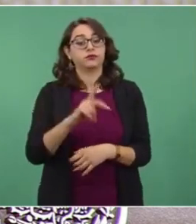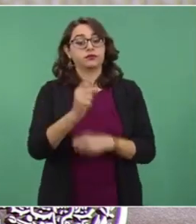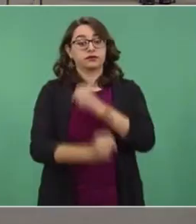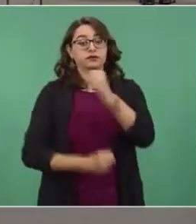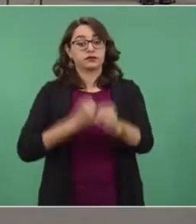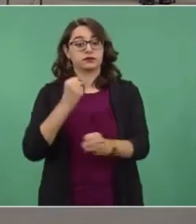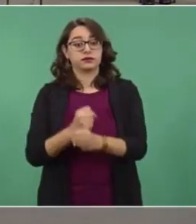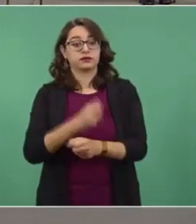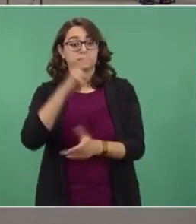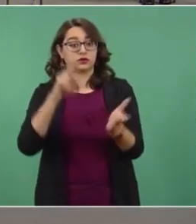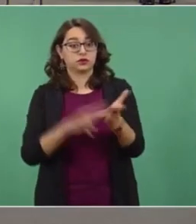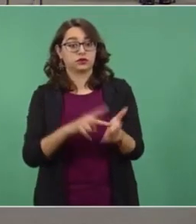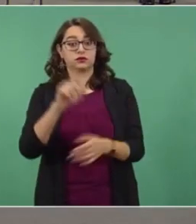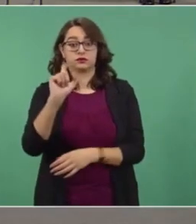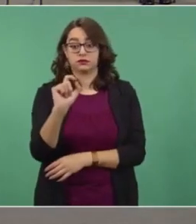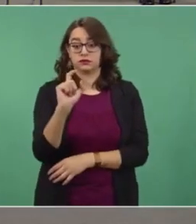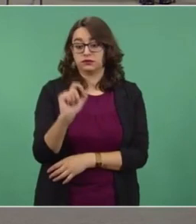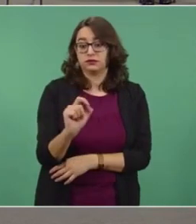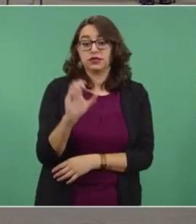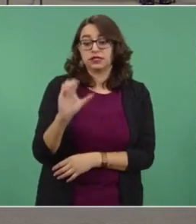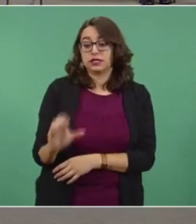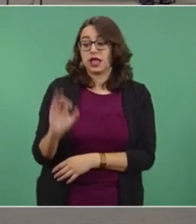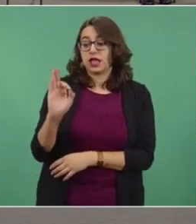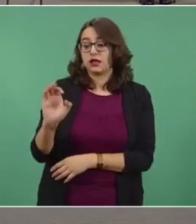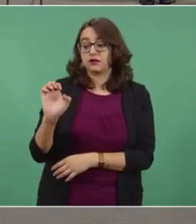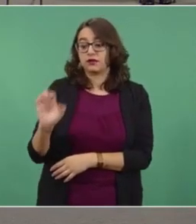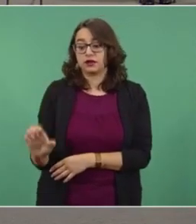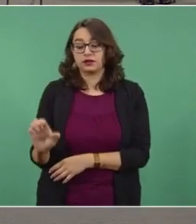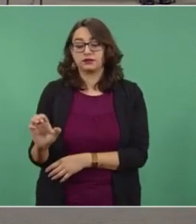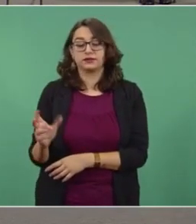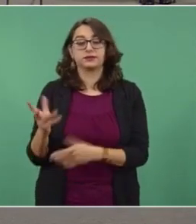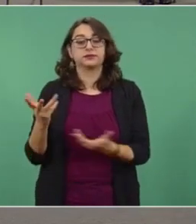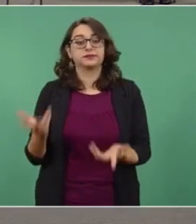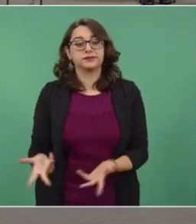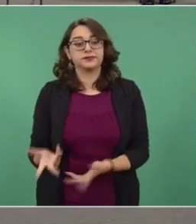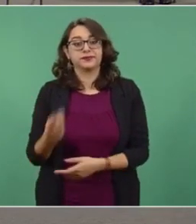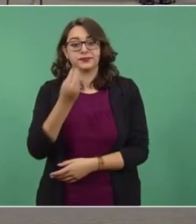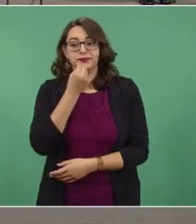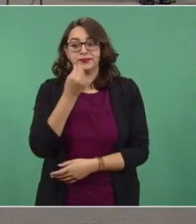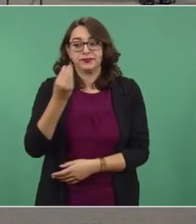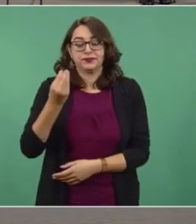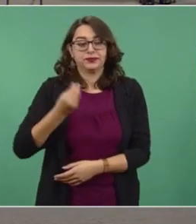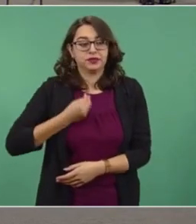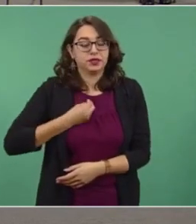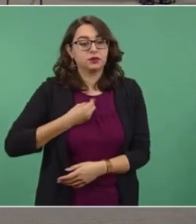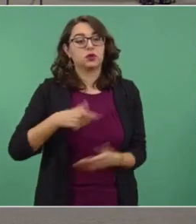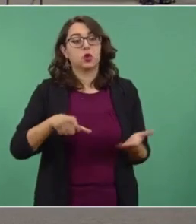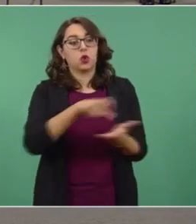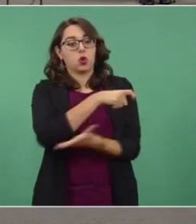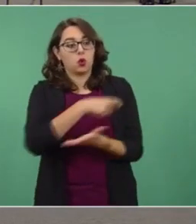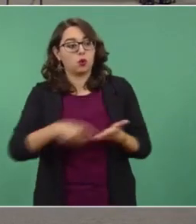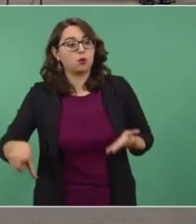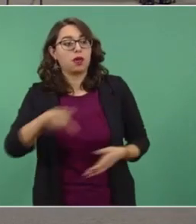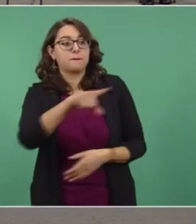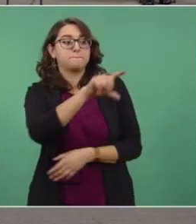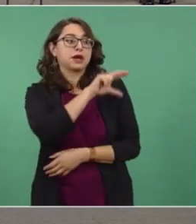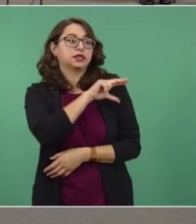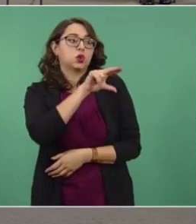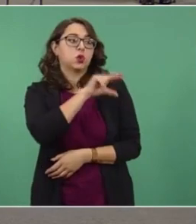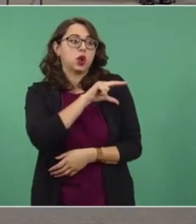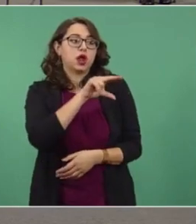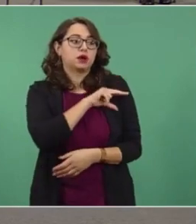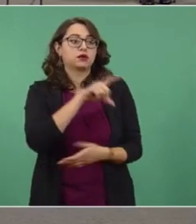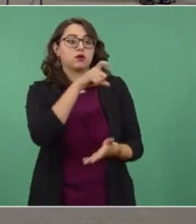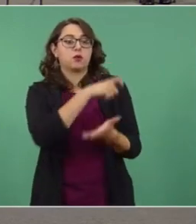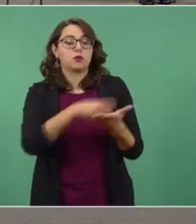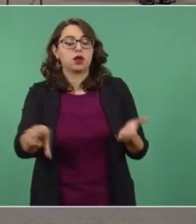la CFE tuvo que comprar 90 terawatts hora en el mercado eléctrico